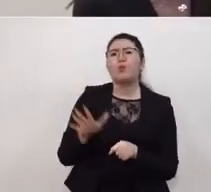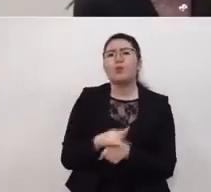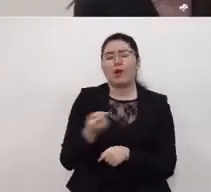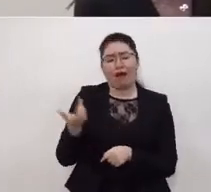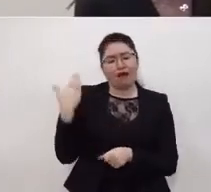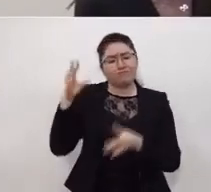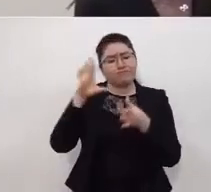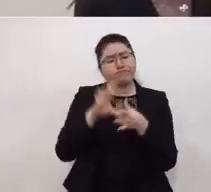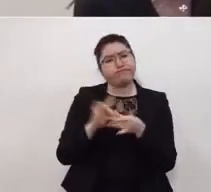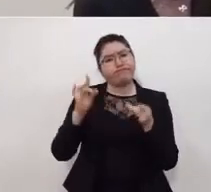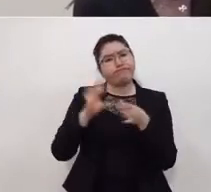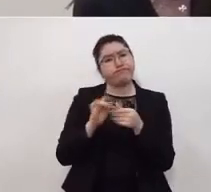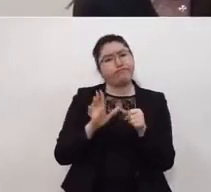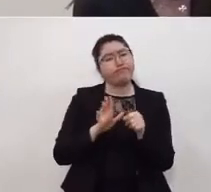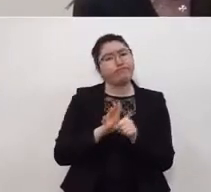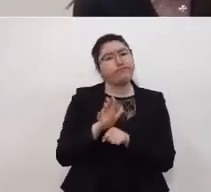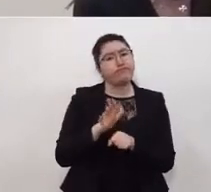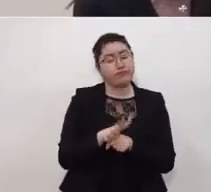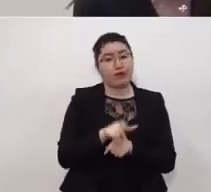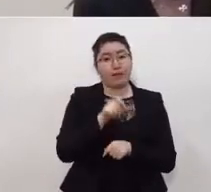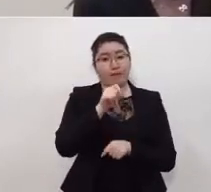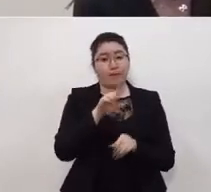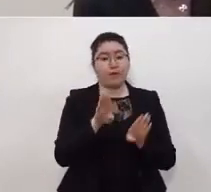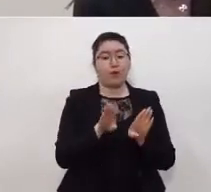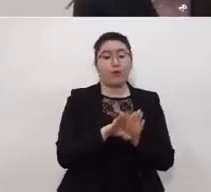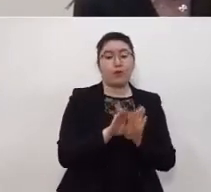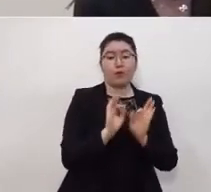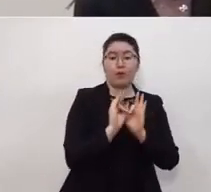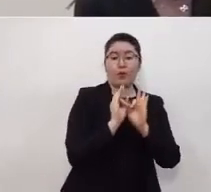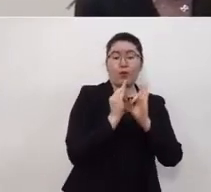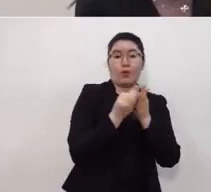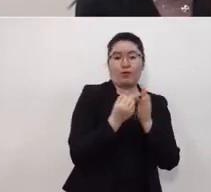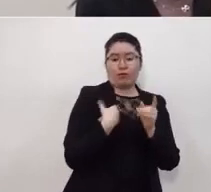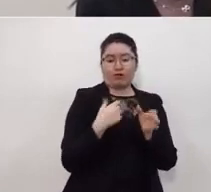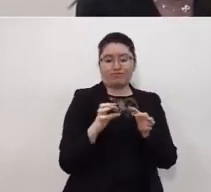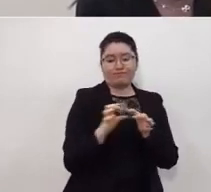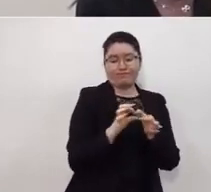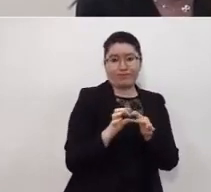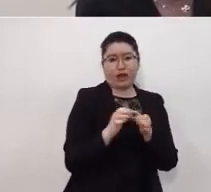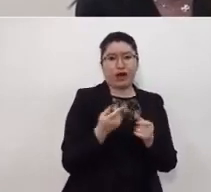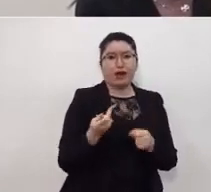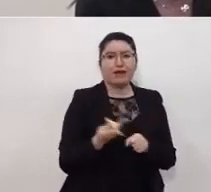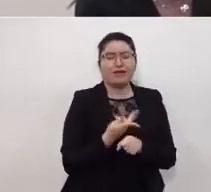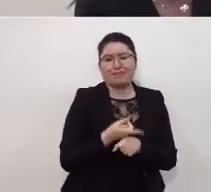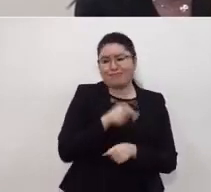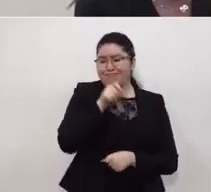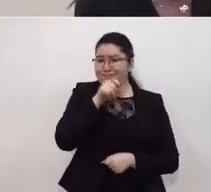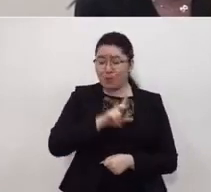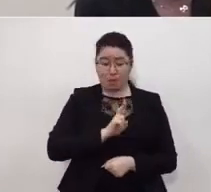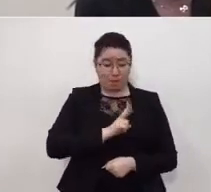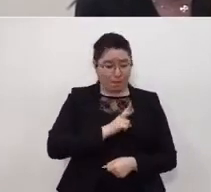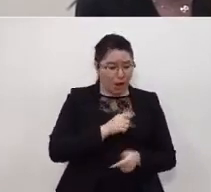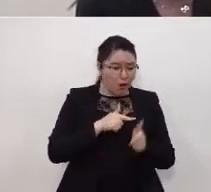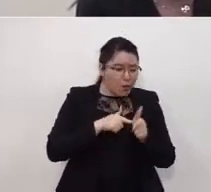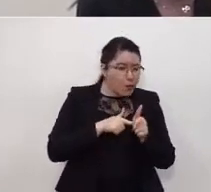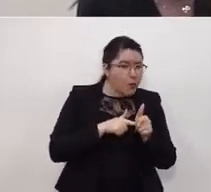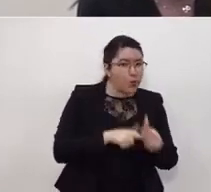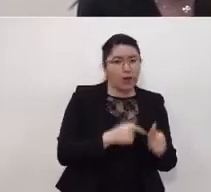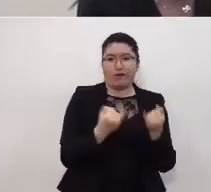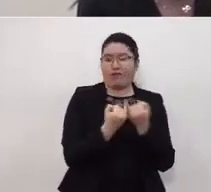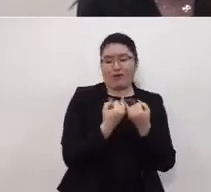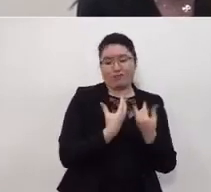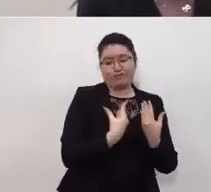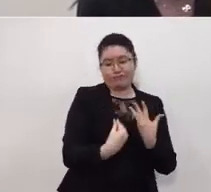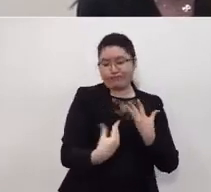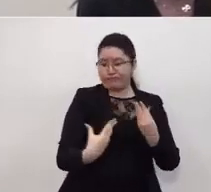veces, se da un fenómeno de inercia, un fenómeno de que se mantiene la propagación del virus, la propagación